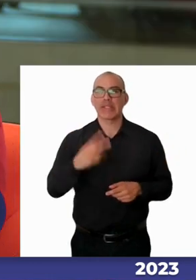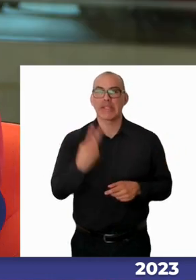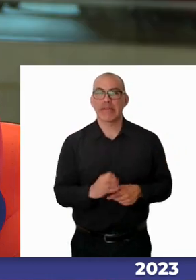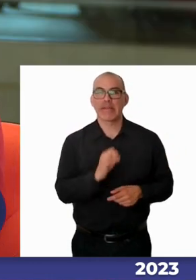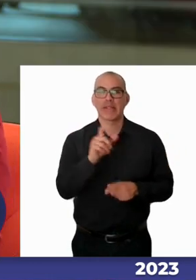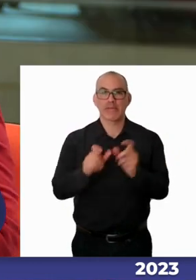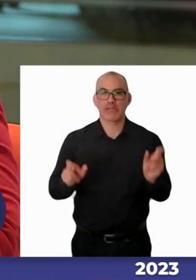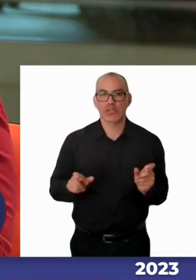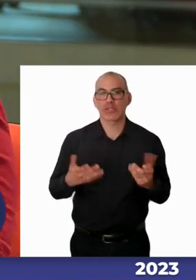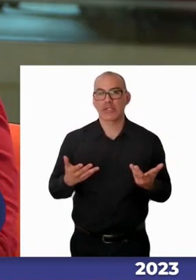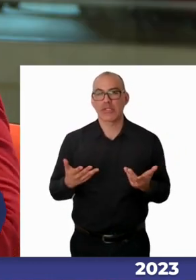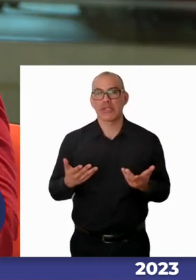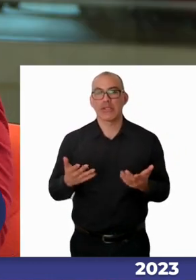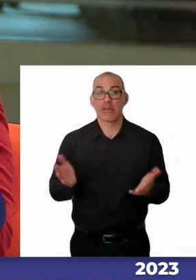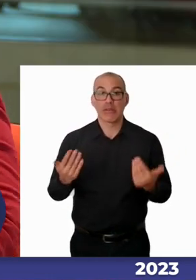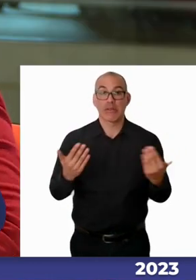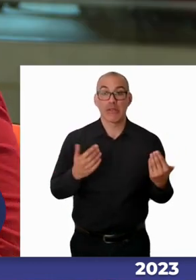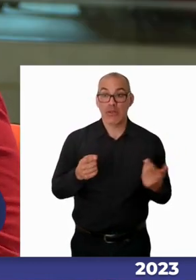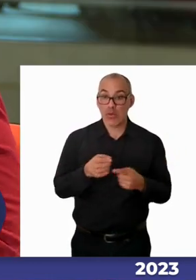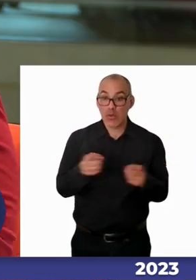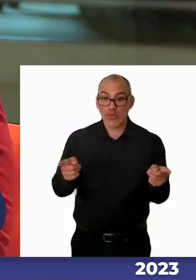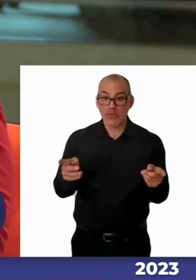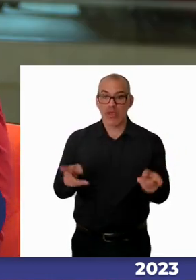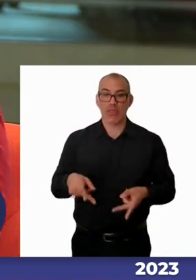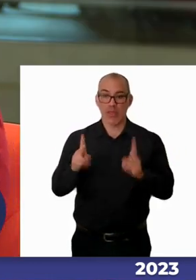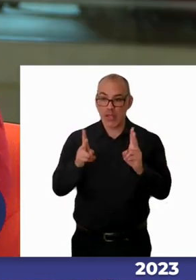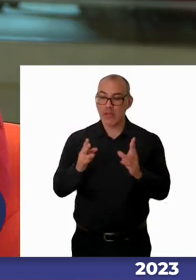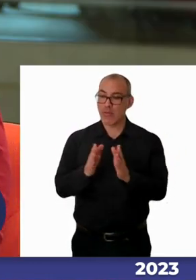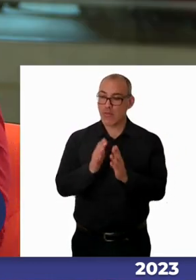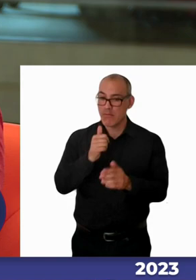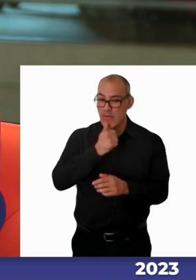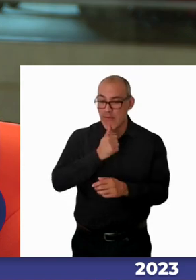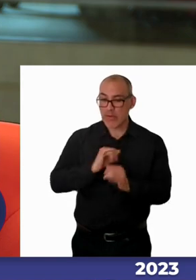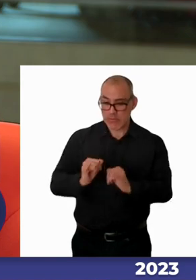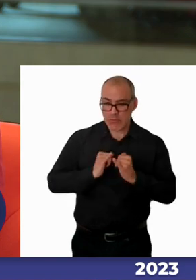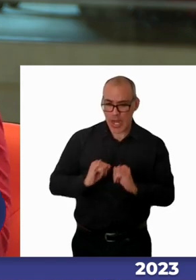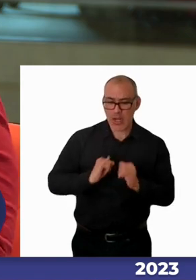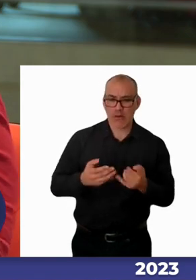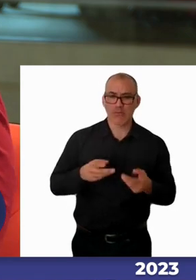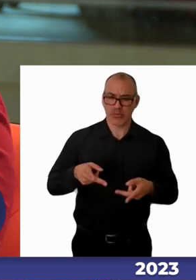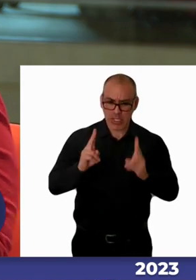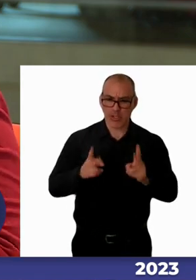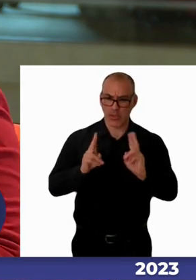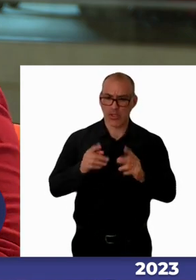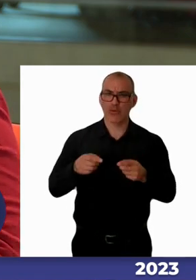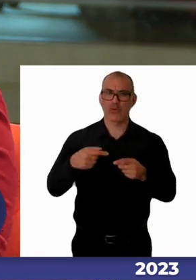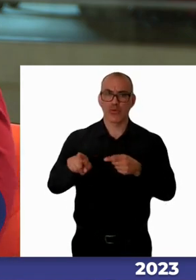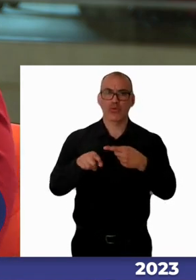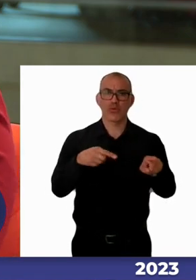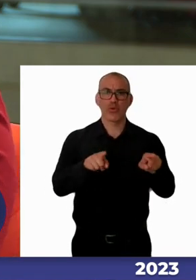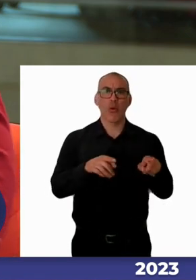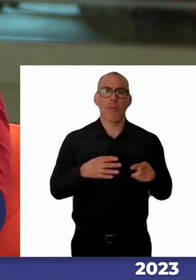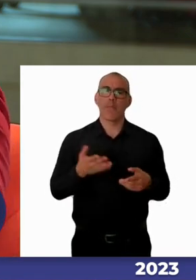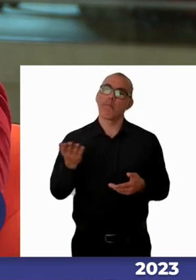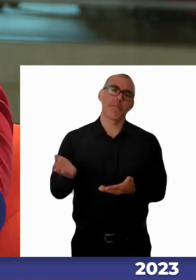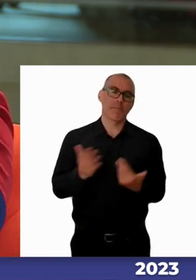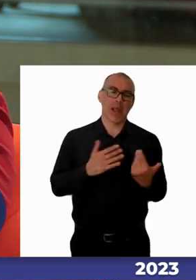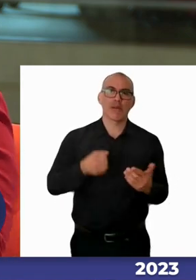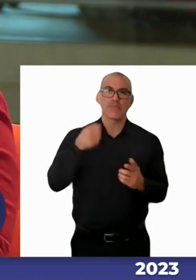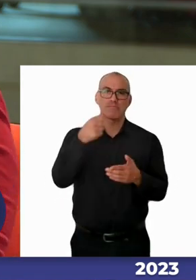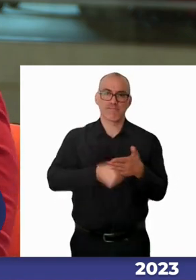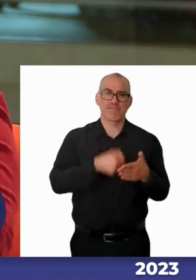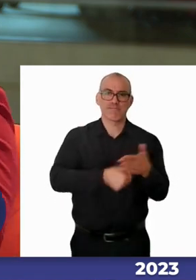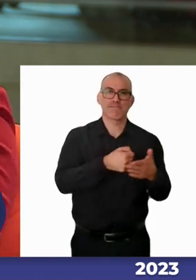oigan ustedes tienen derecho infórmense oigan ustedes tienen derecho peleenlo y esta masa se